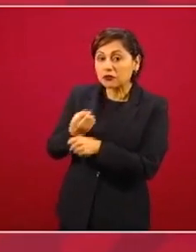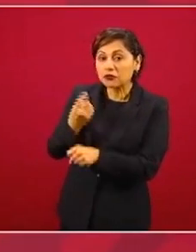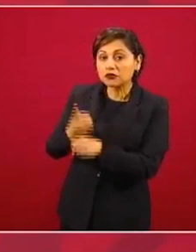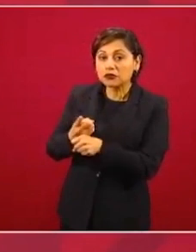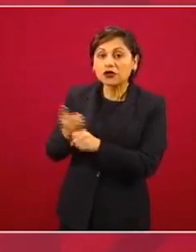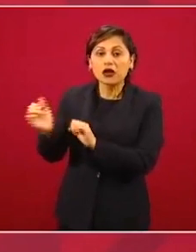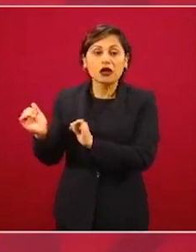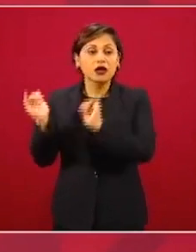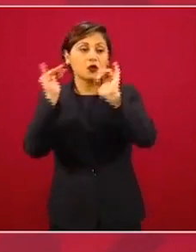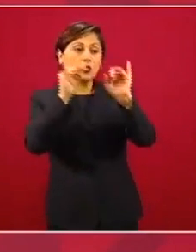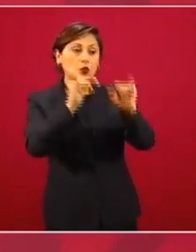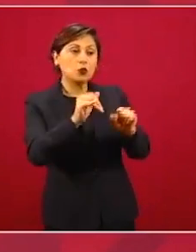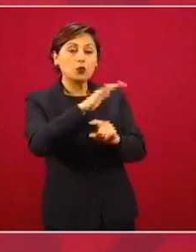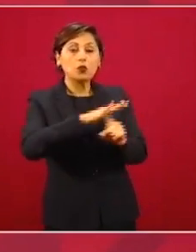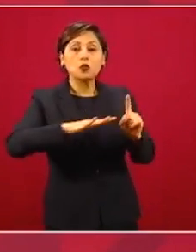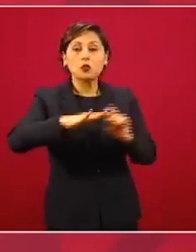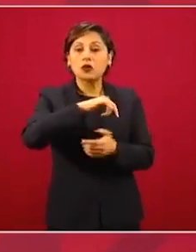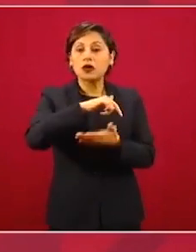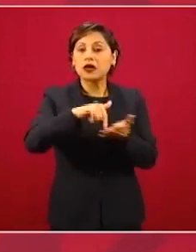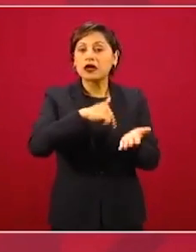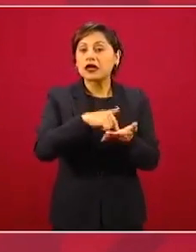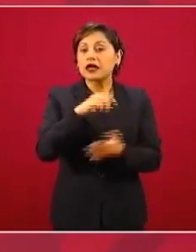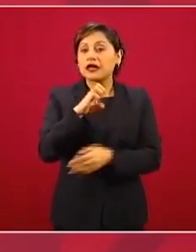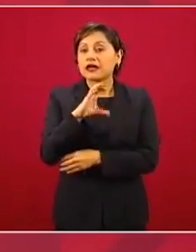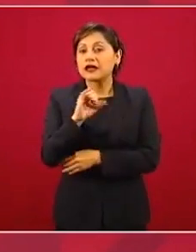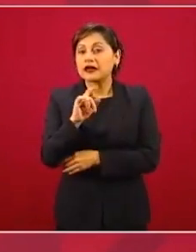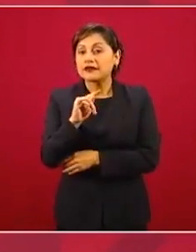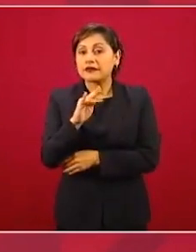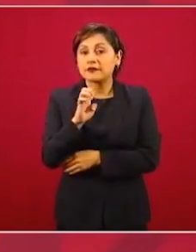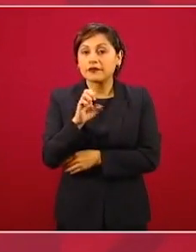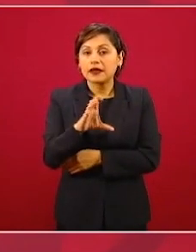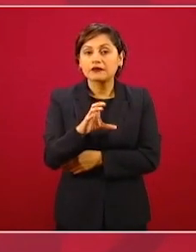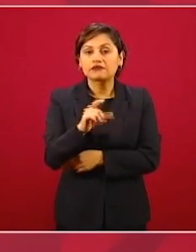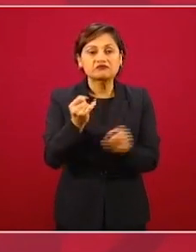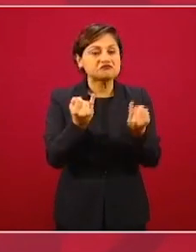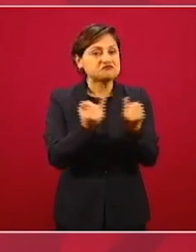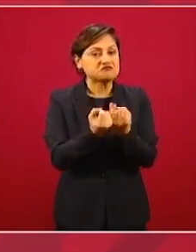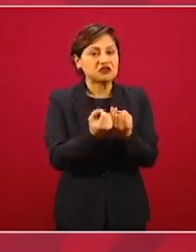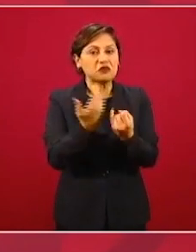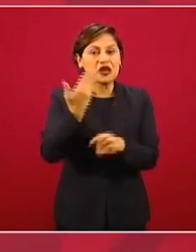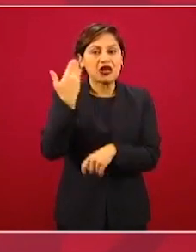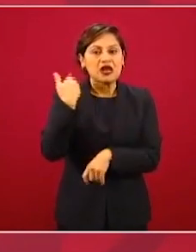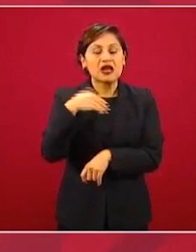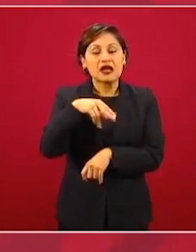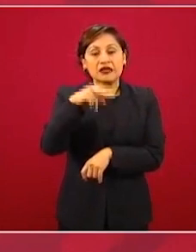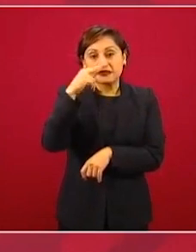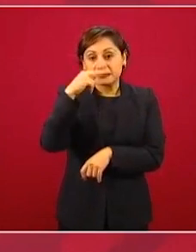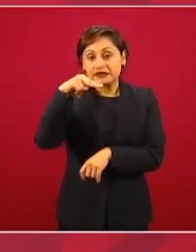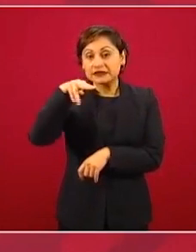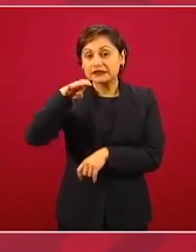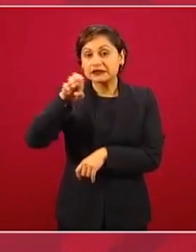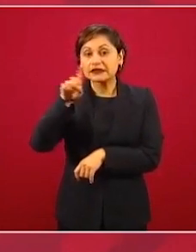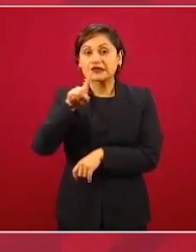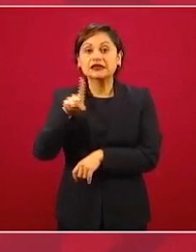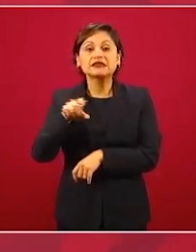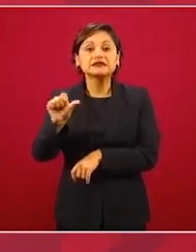antes, llegó a Neza a buscarse la vida